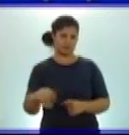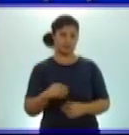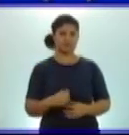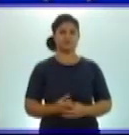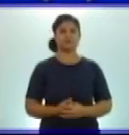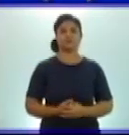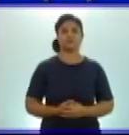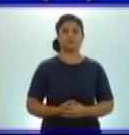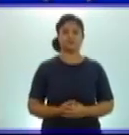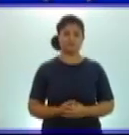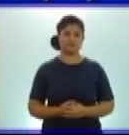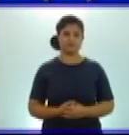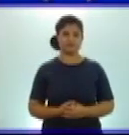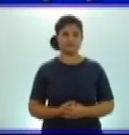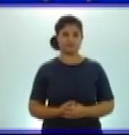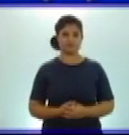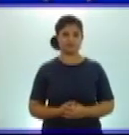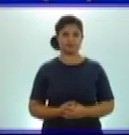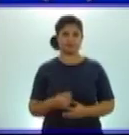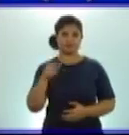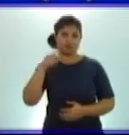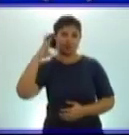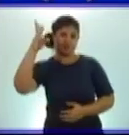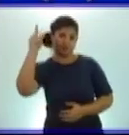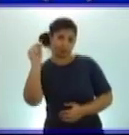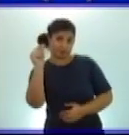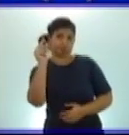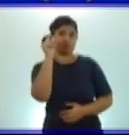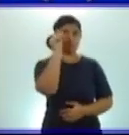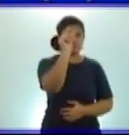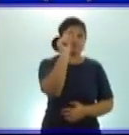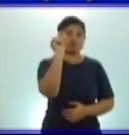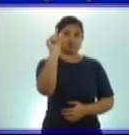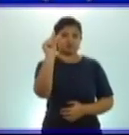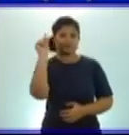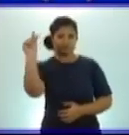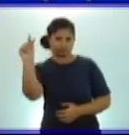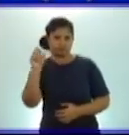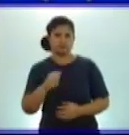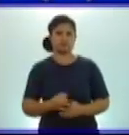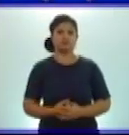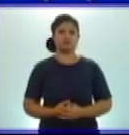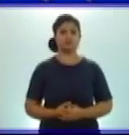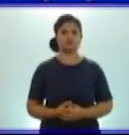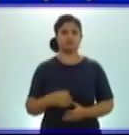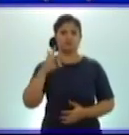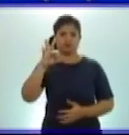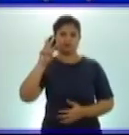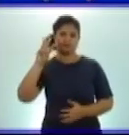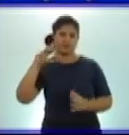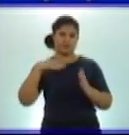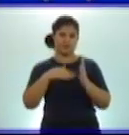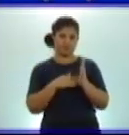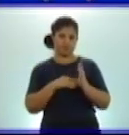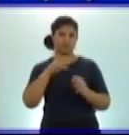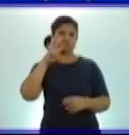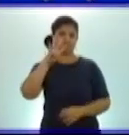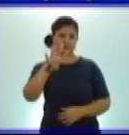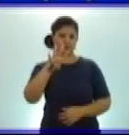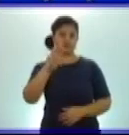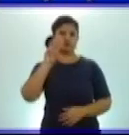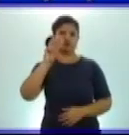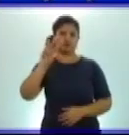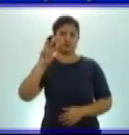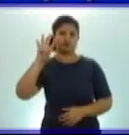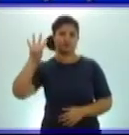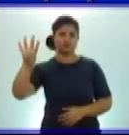Descompón este número. 83.434. Como ven ustedes en la pantalla,